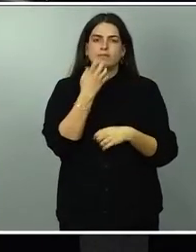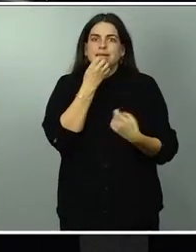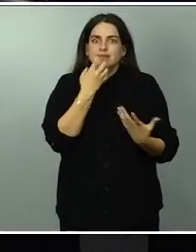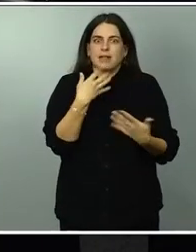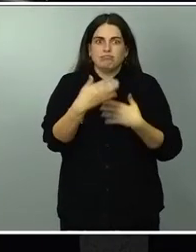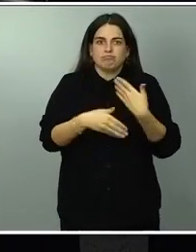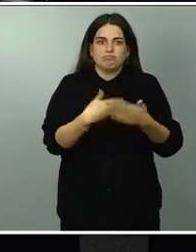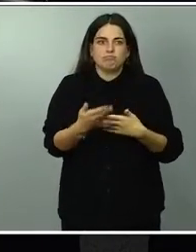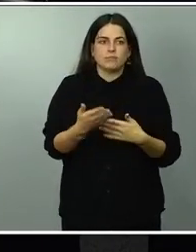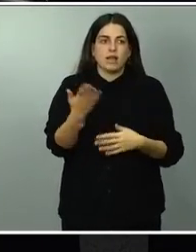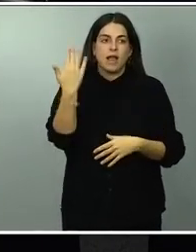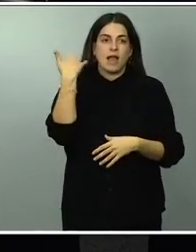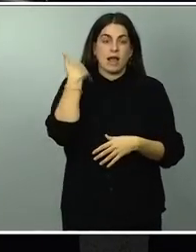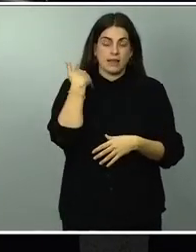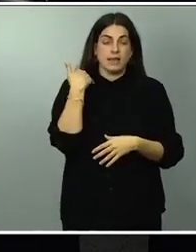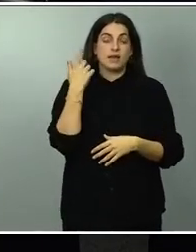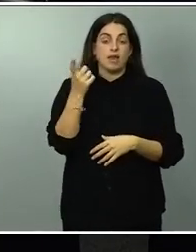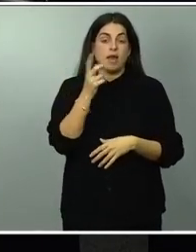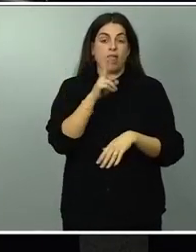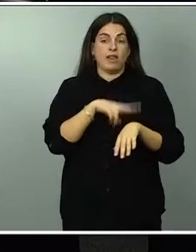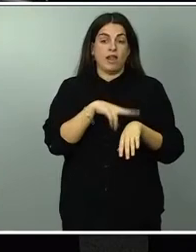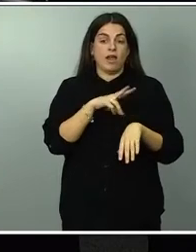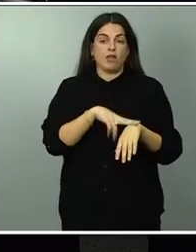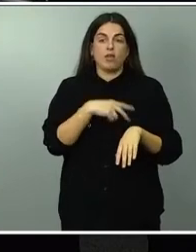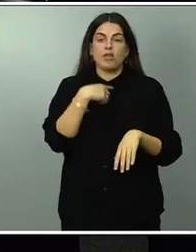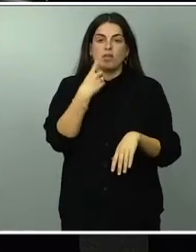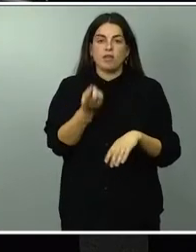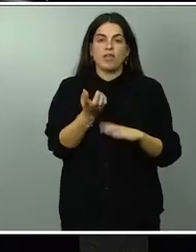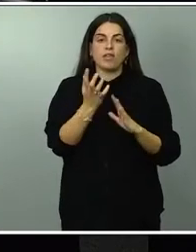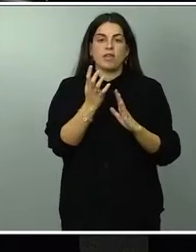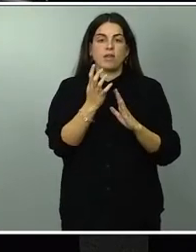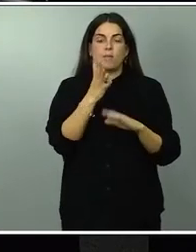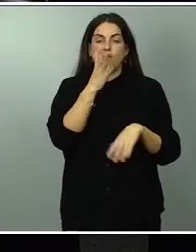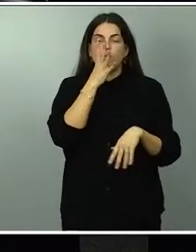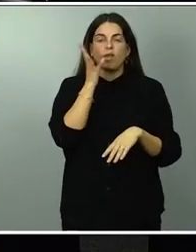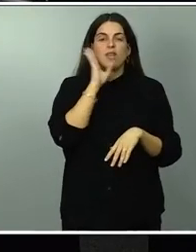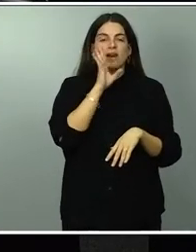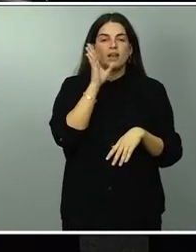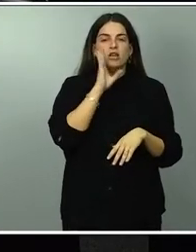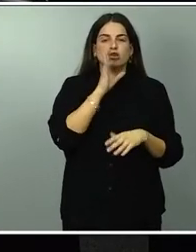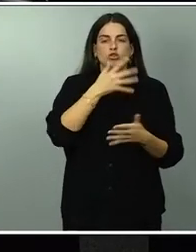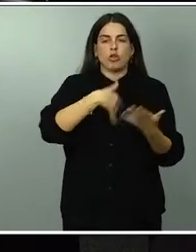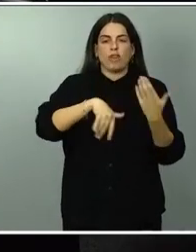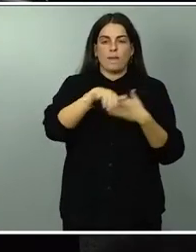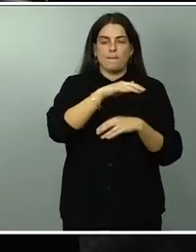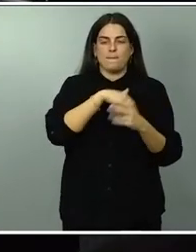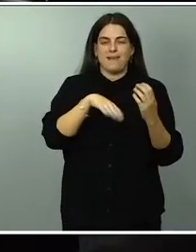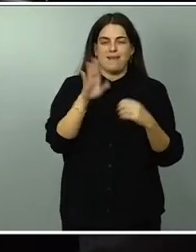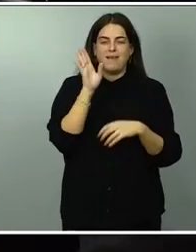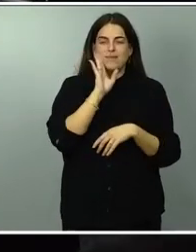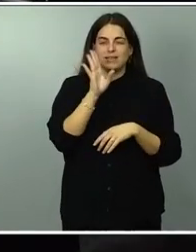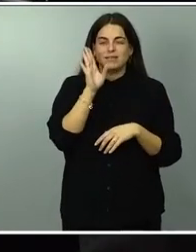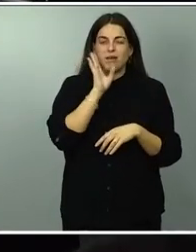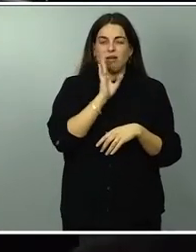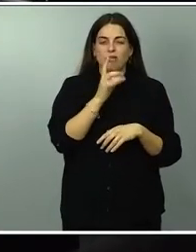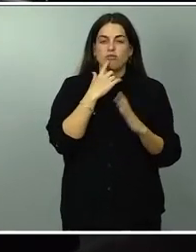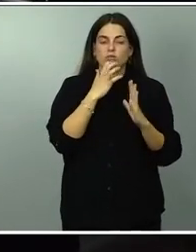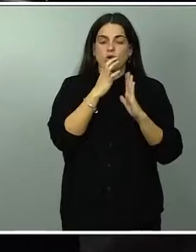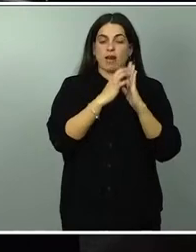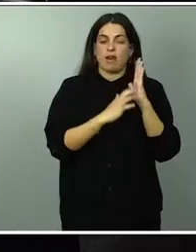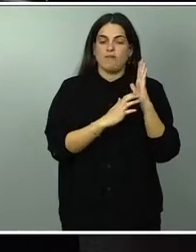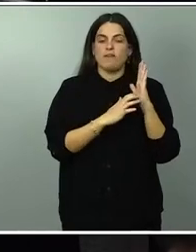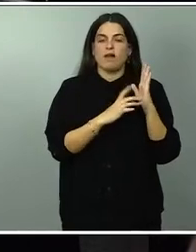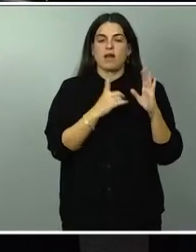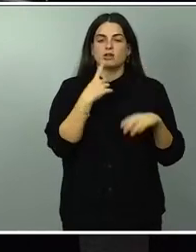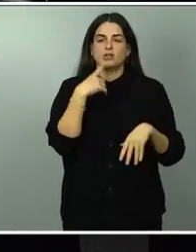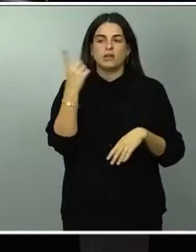esta delegación mostró preocupación por la rebaja del delito de malversación usted hoy ha hablado de algunos programas que tienen para conflictos de intereses y demás no sé si esto